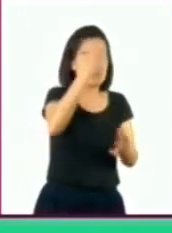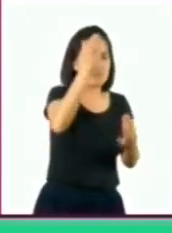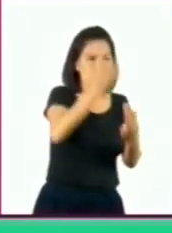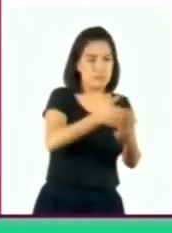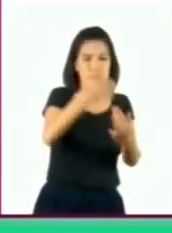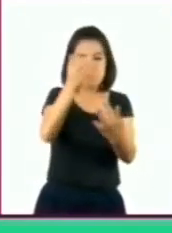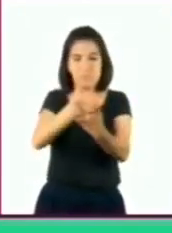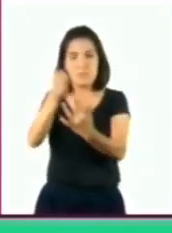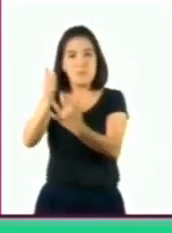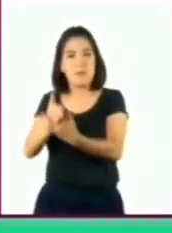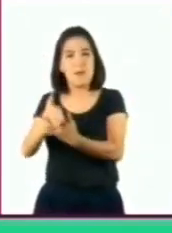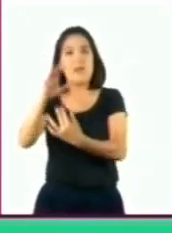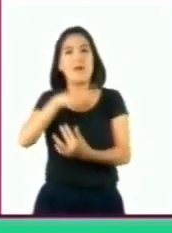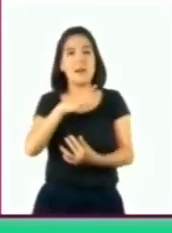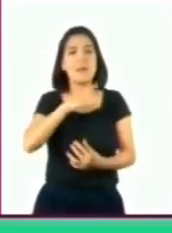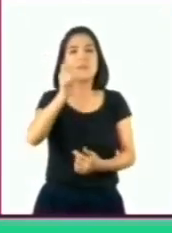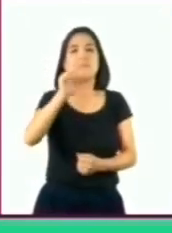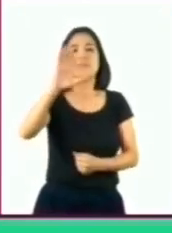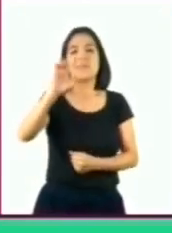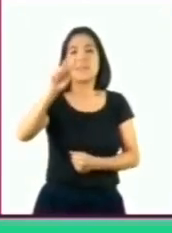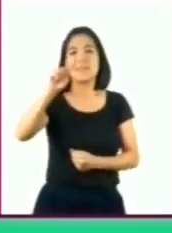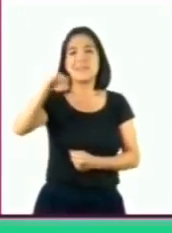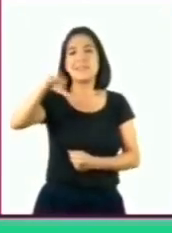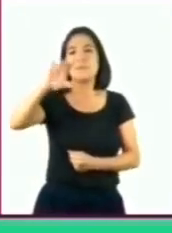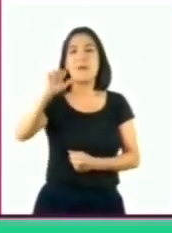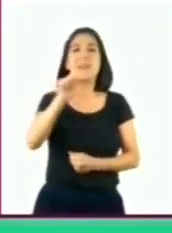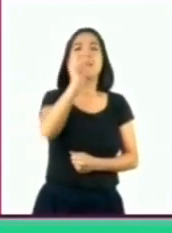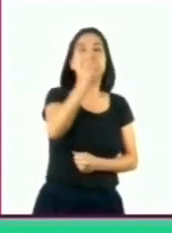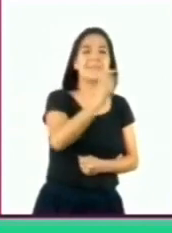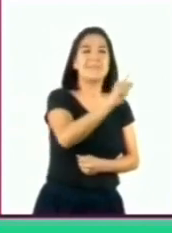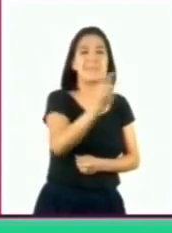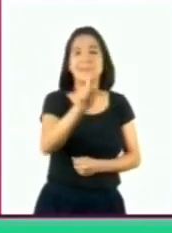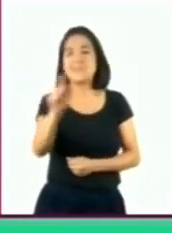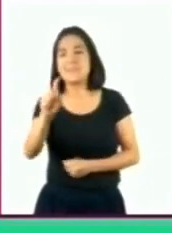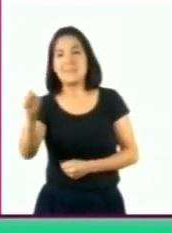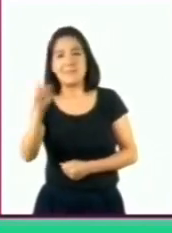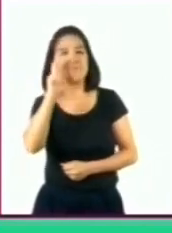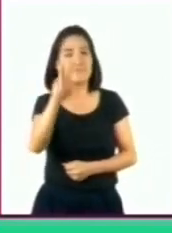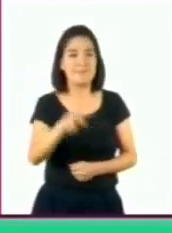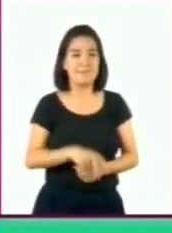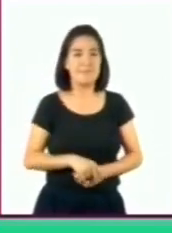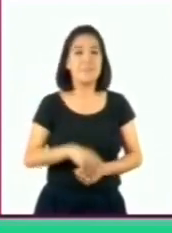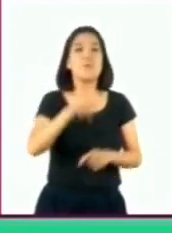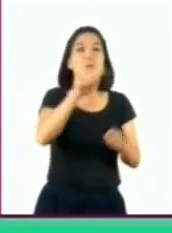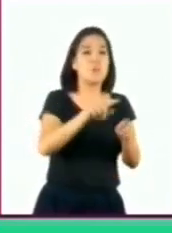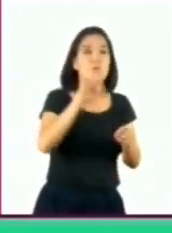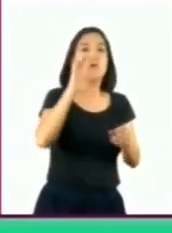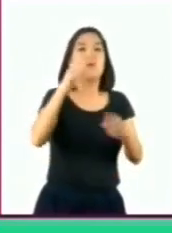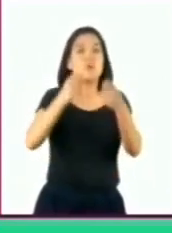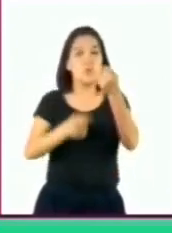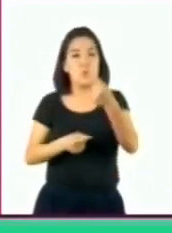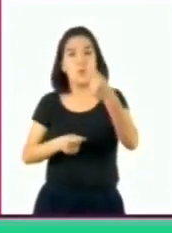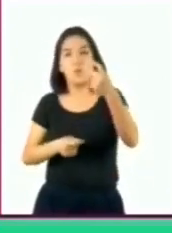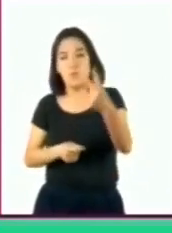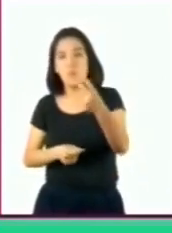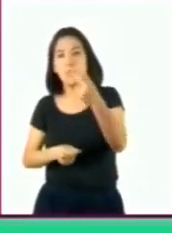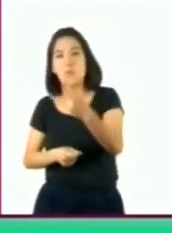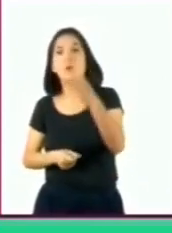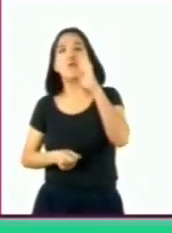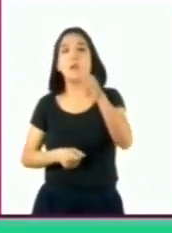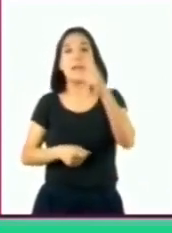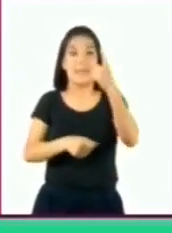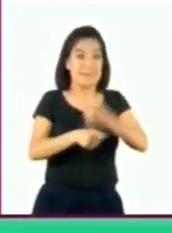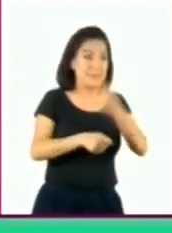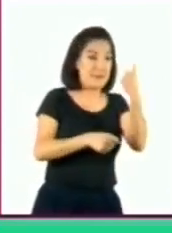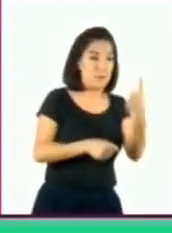corresponde a una centésima parte. Contemos centésimo por centésimo a partir de 1